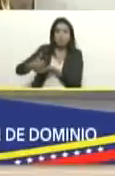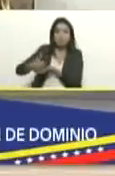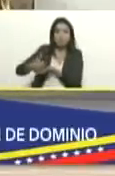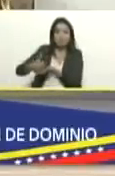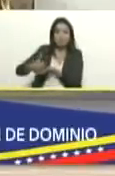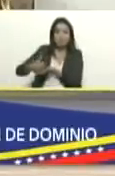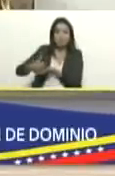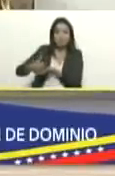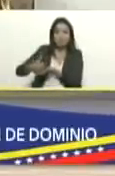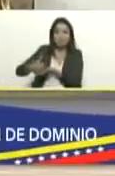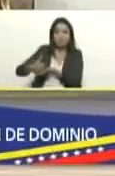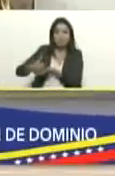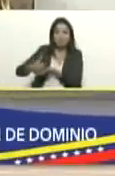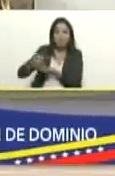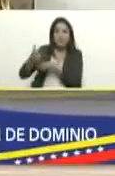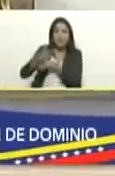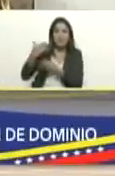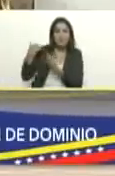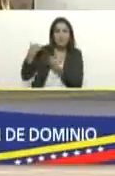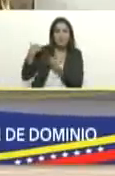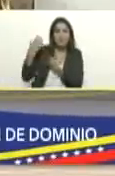enajenados por el ejecutivo nacional